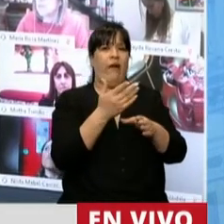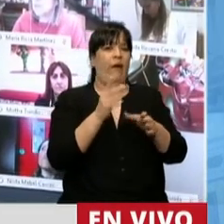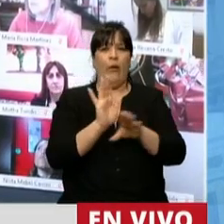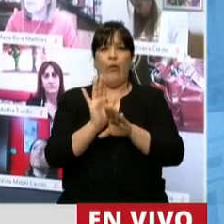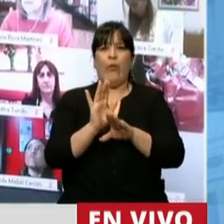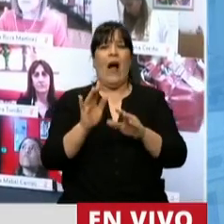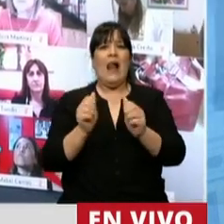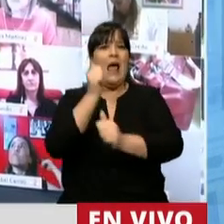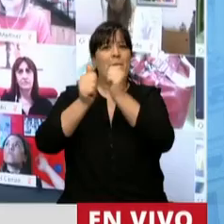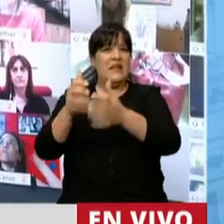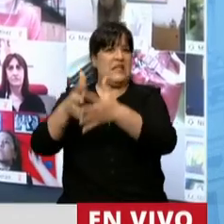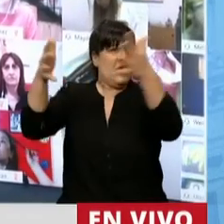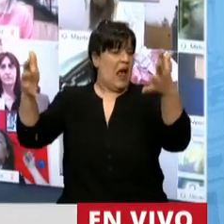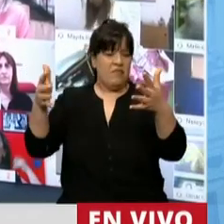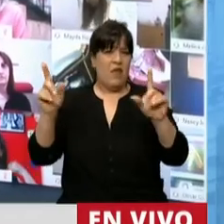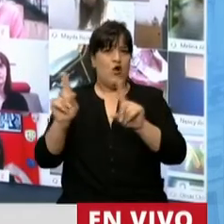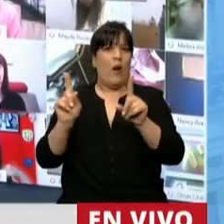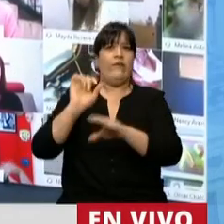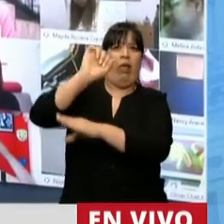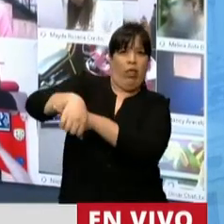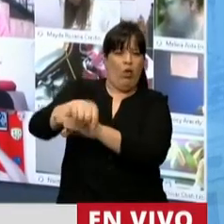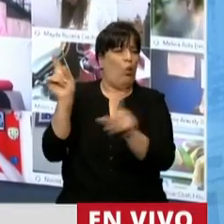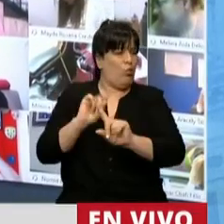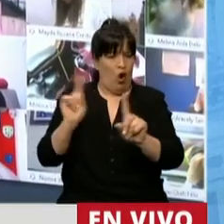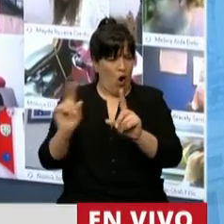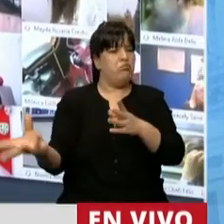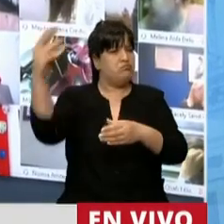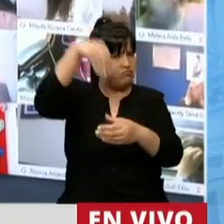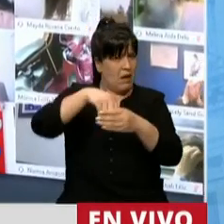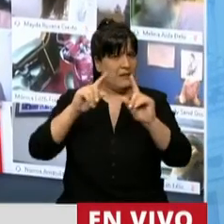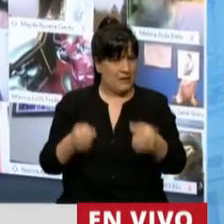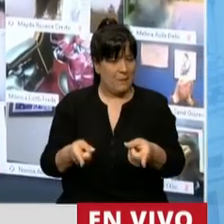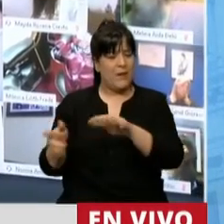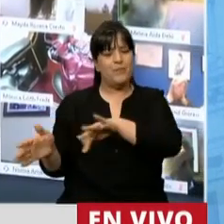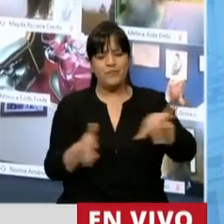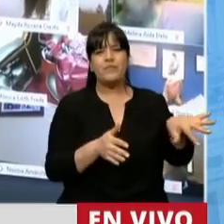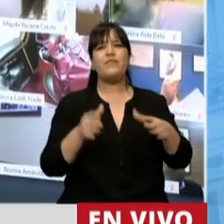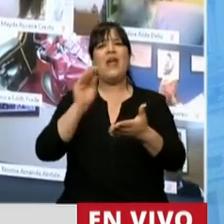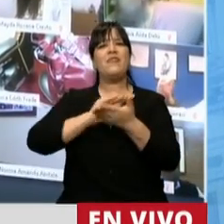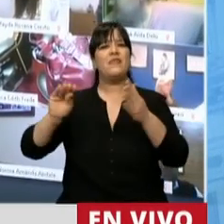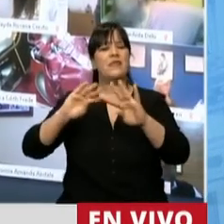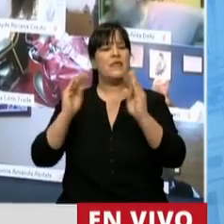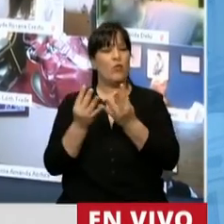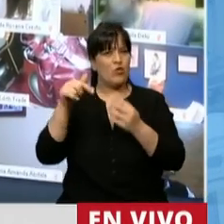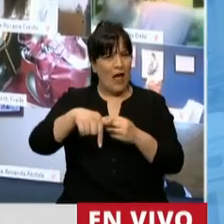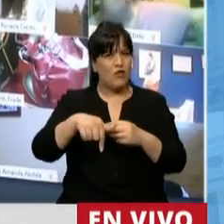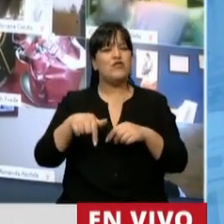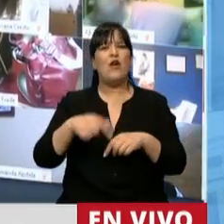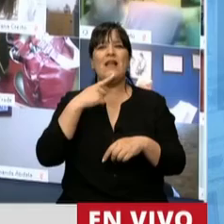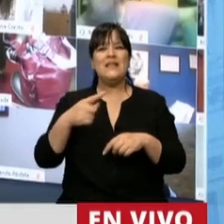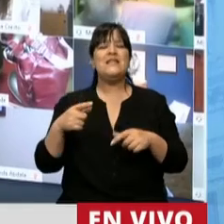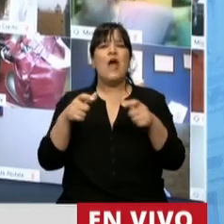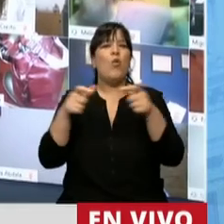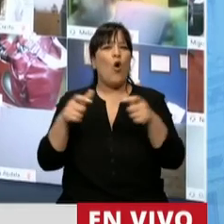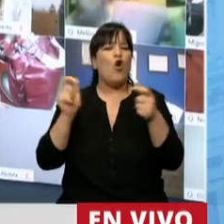hacia las grandes empresas. En la media sanción de diputados que ahora también se revisa se establecía que el bono